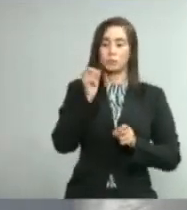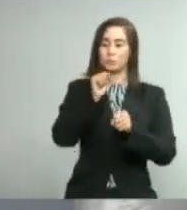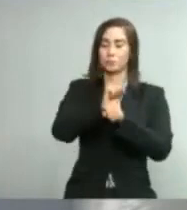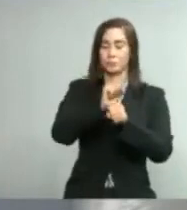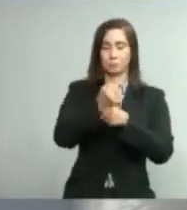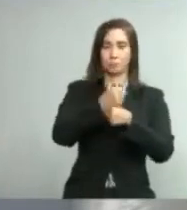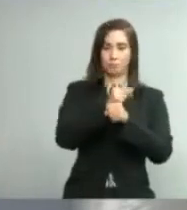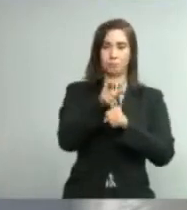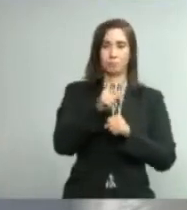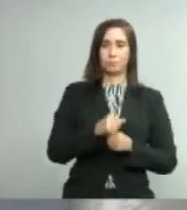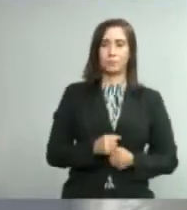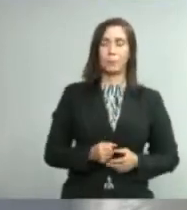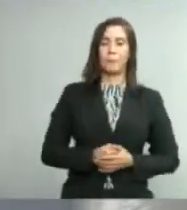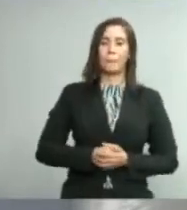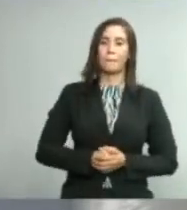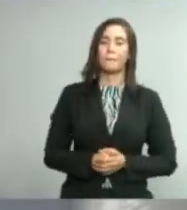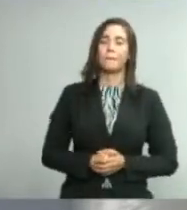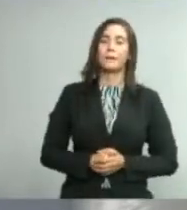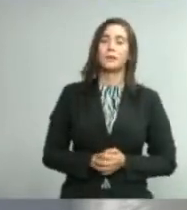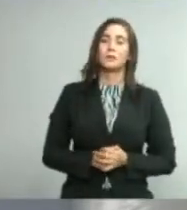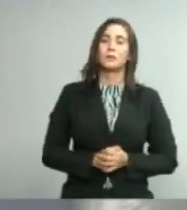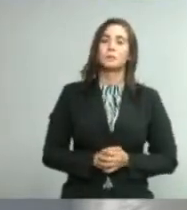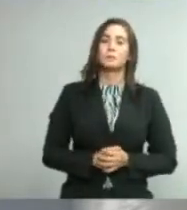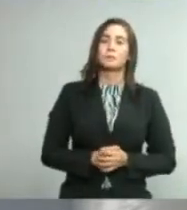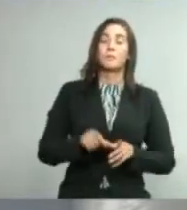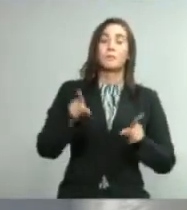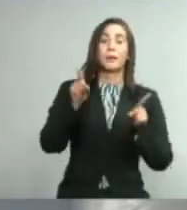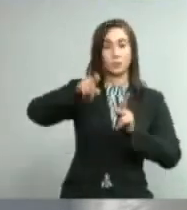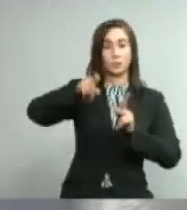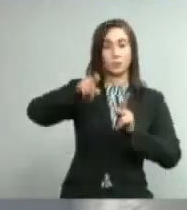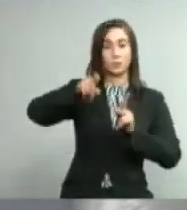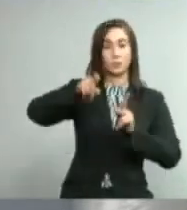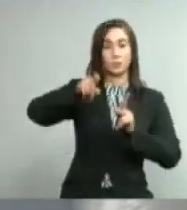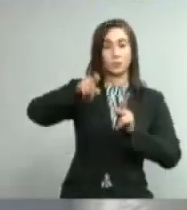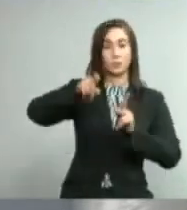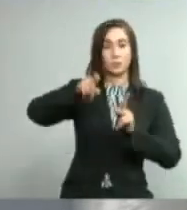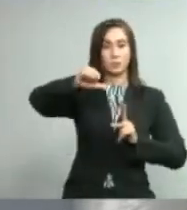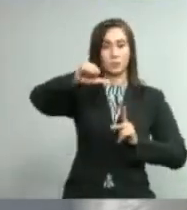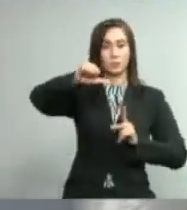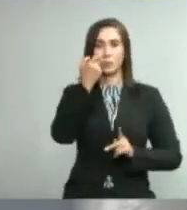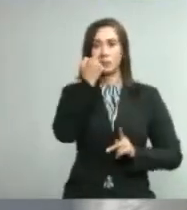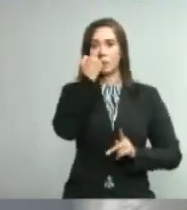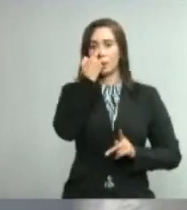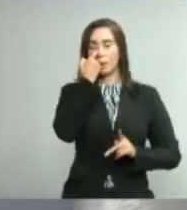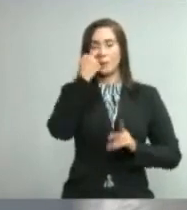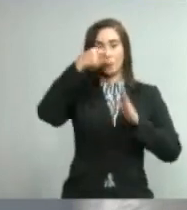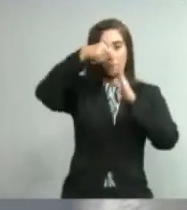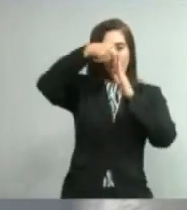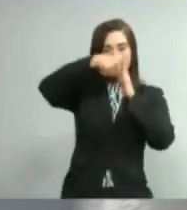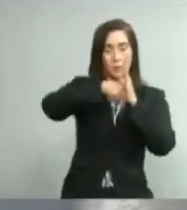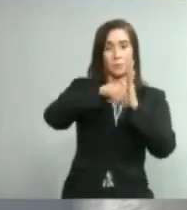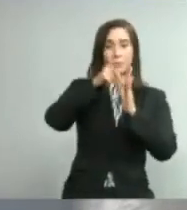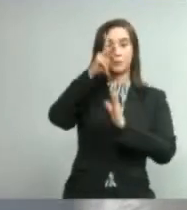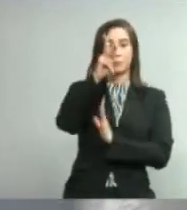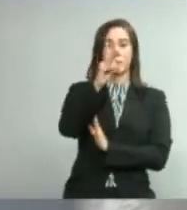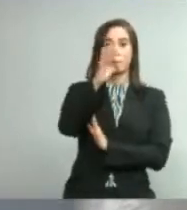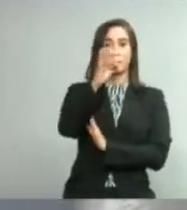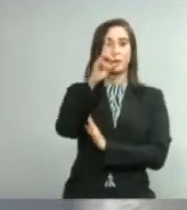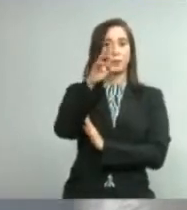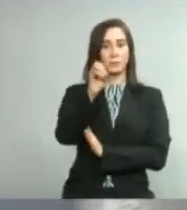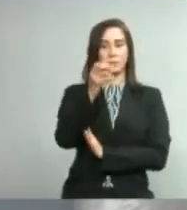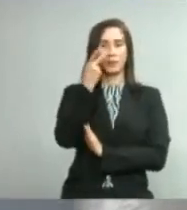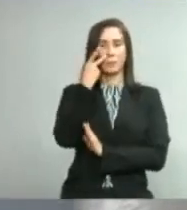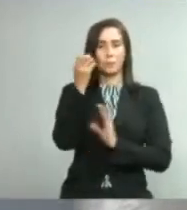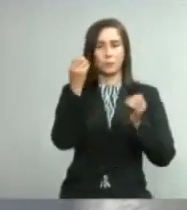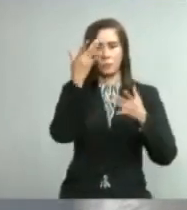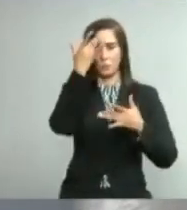incluso la realización de pruebas de PCR si el proceso a personas que sean